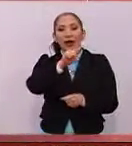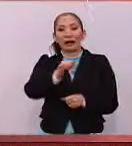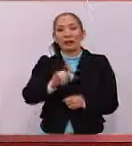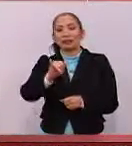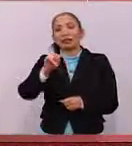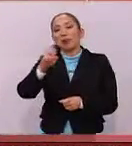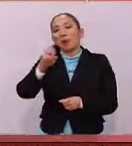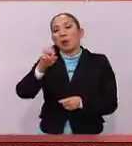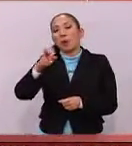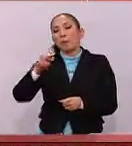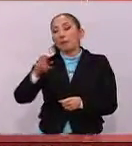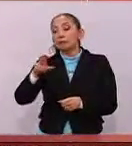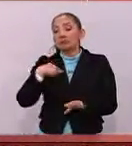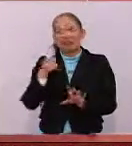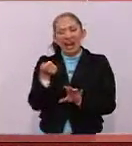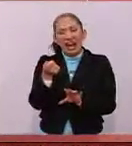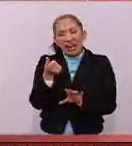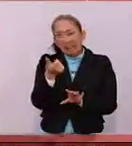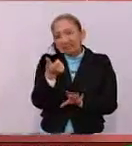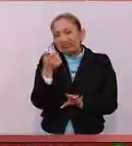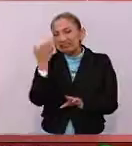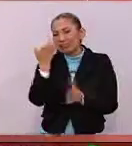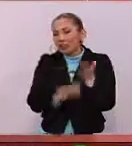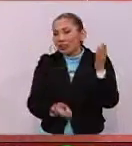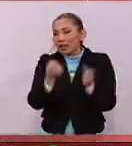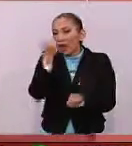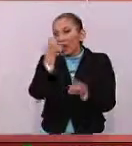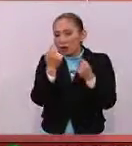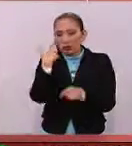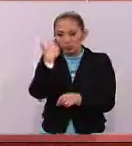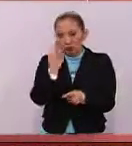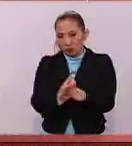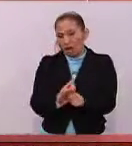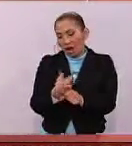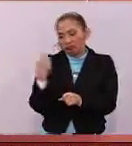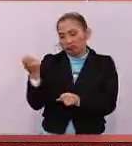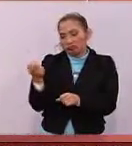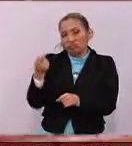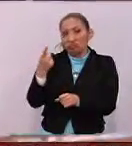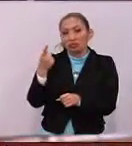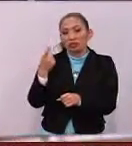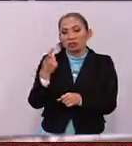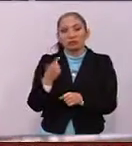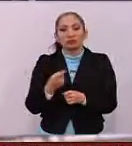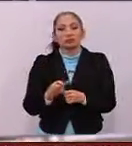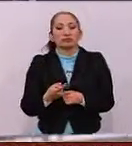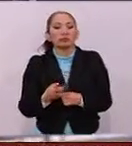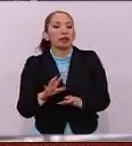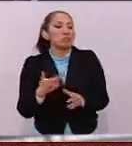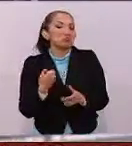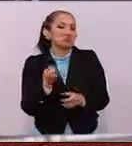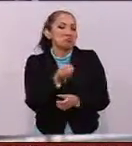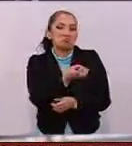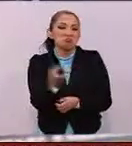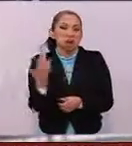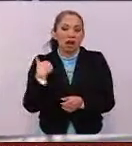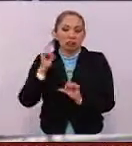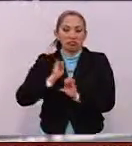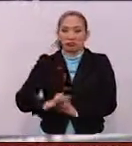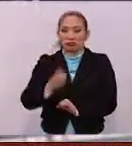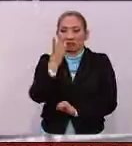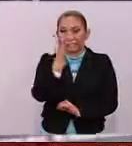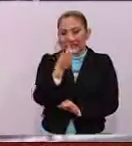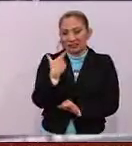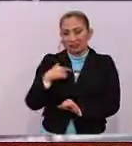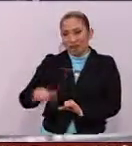Omar. Aún falta por completarse los voluntarios, hay tres mil quinientos. De cualquier manera, las autoridades de los tres